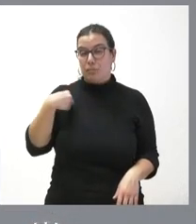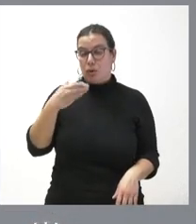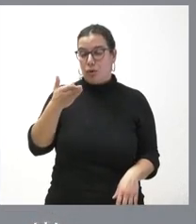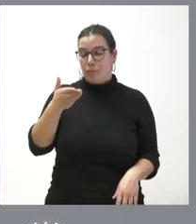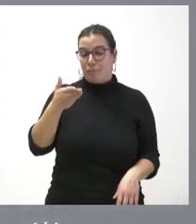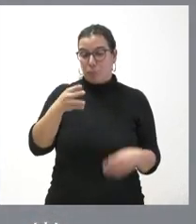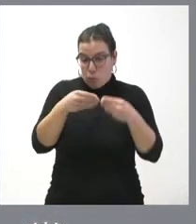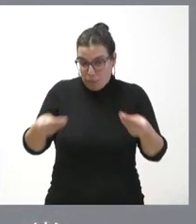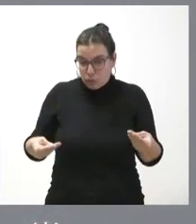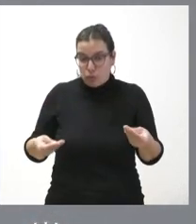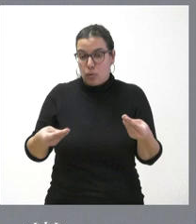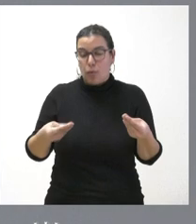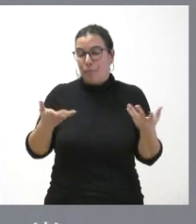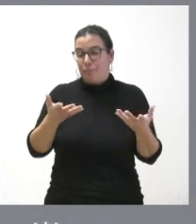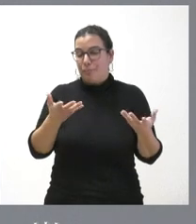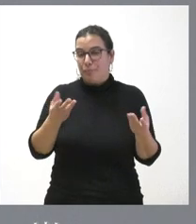documento o el propio